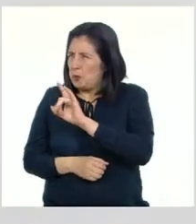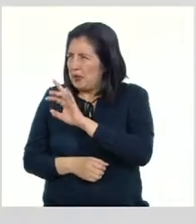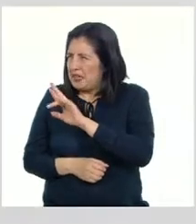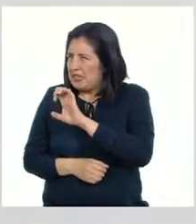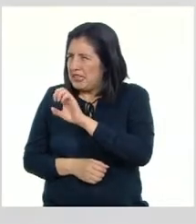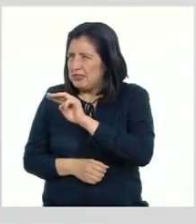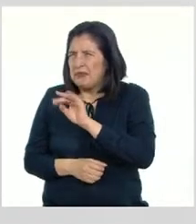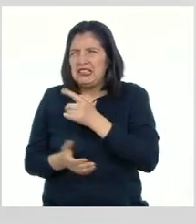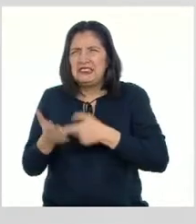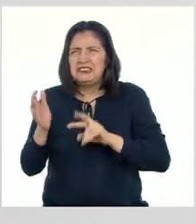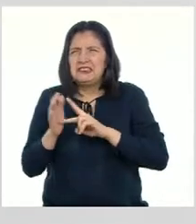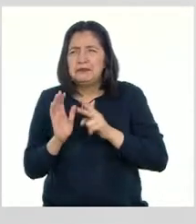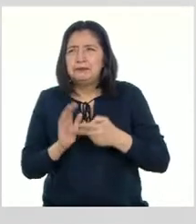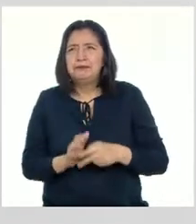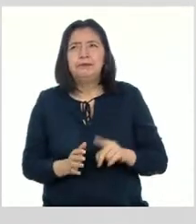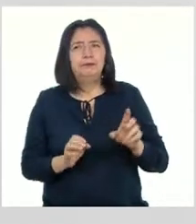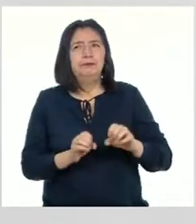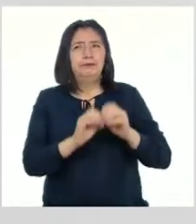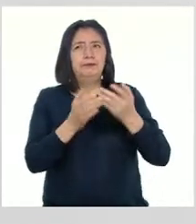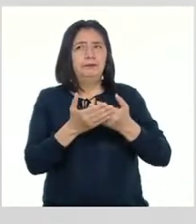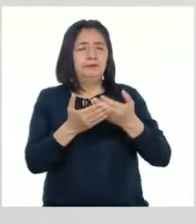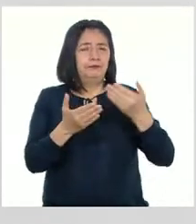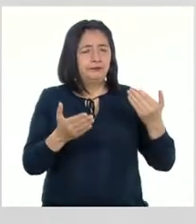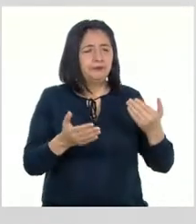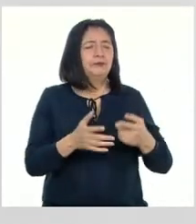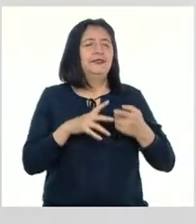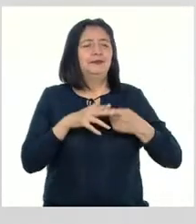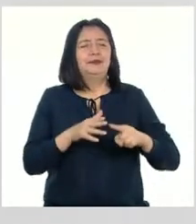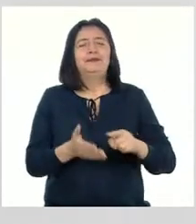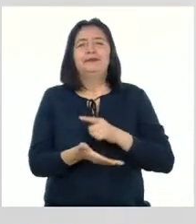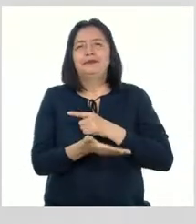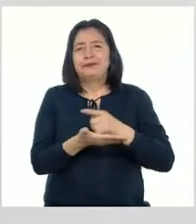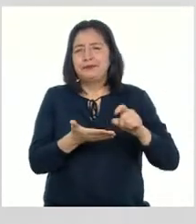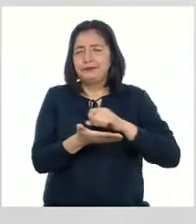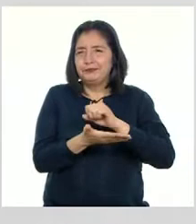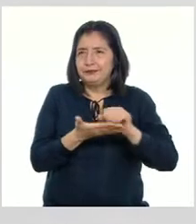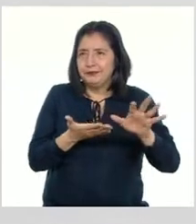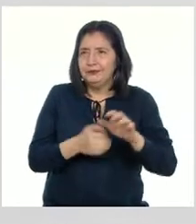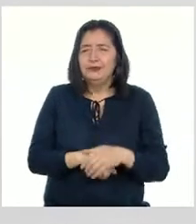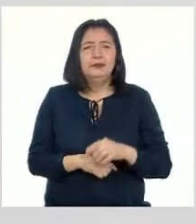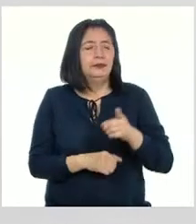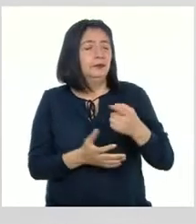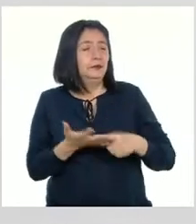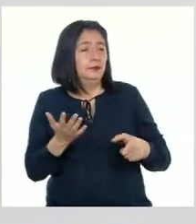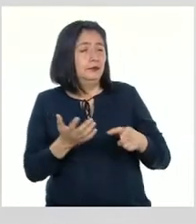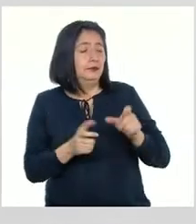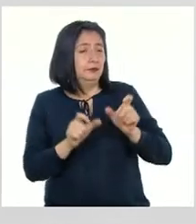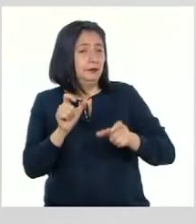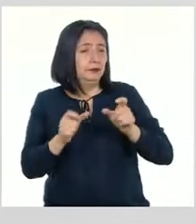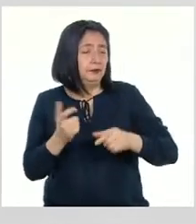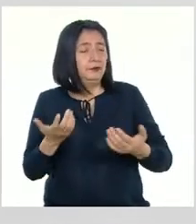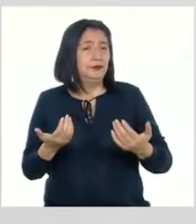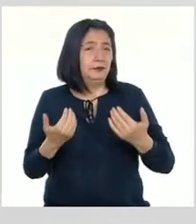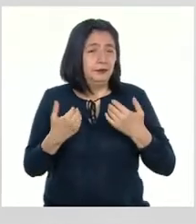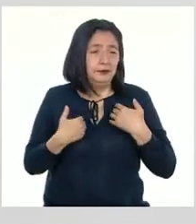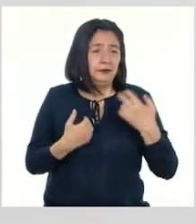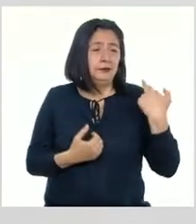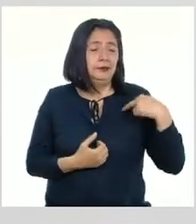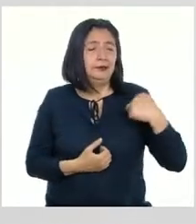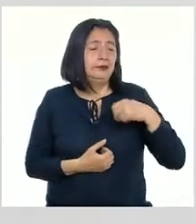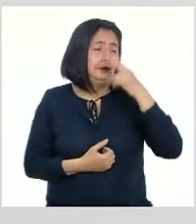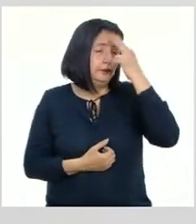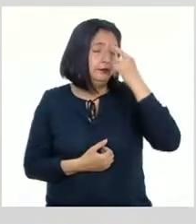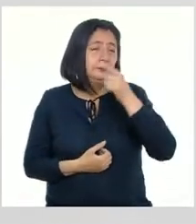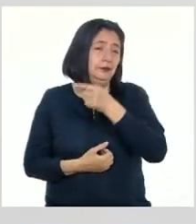profesora? Se refiere a los días previos al inicio de la Semana Santa Para quienes profesan la religión católica,